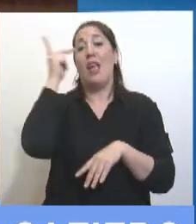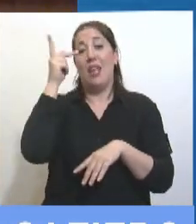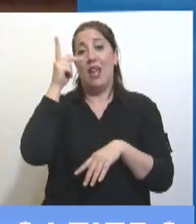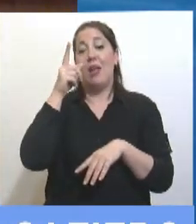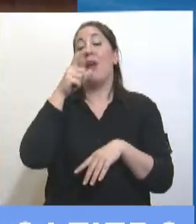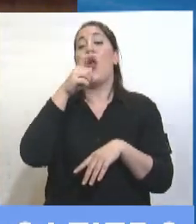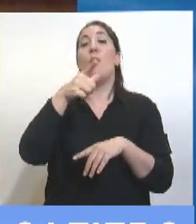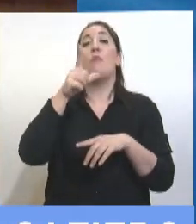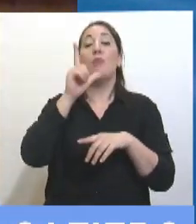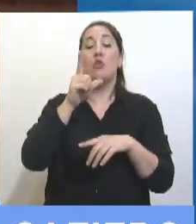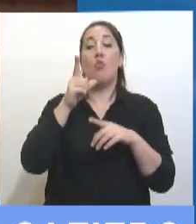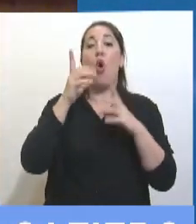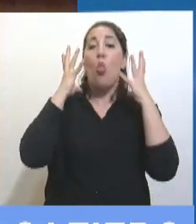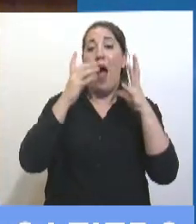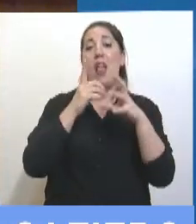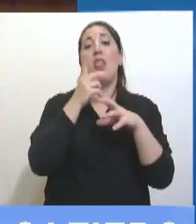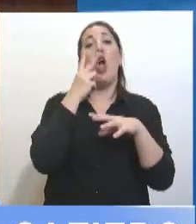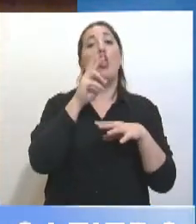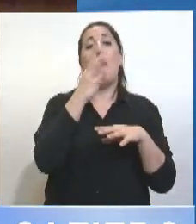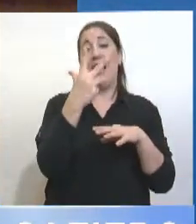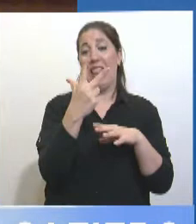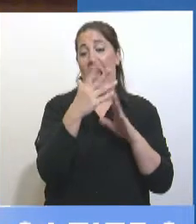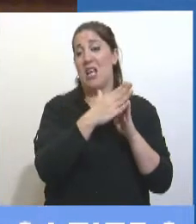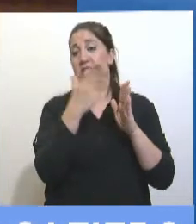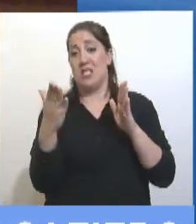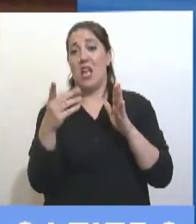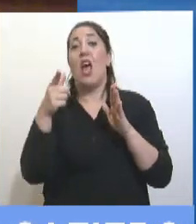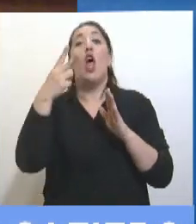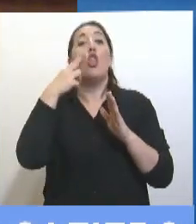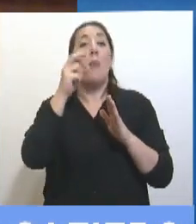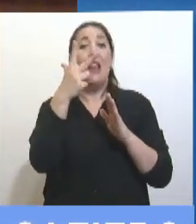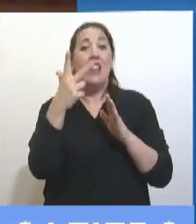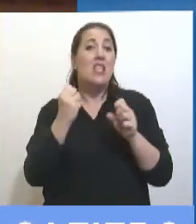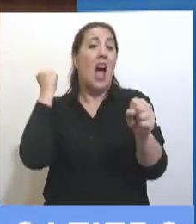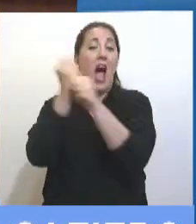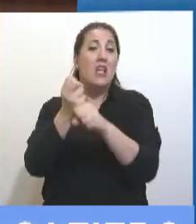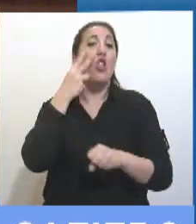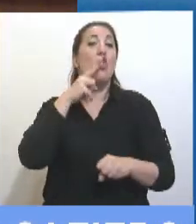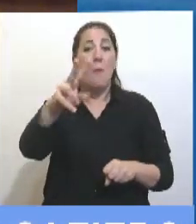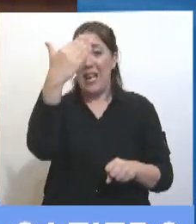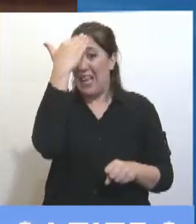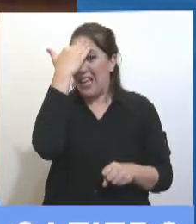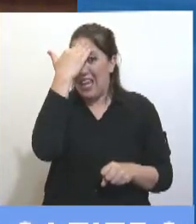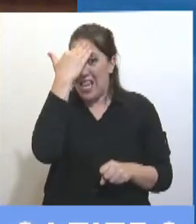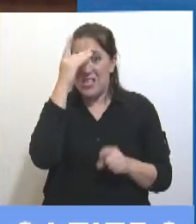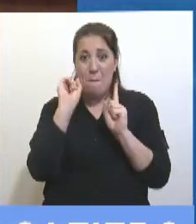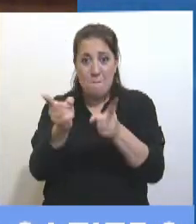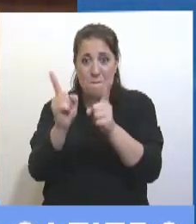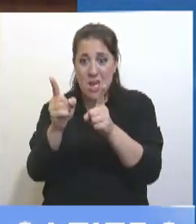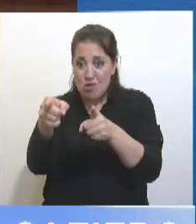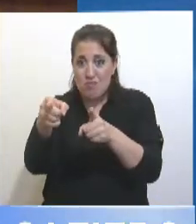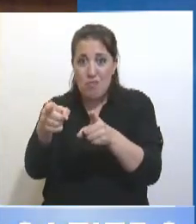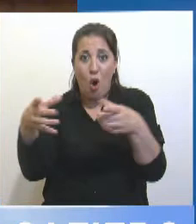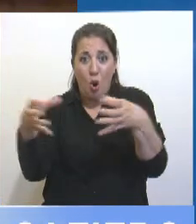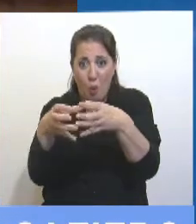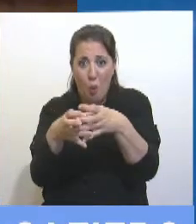fue el doctor Dualde hasta el 2003. Y del 2003 gobernaron hasta el 2015. Y son los mismos que están de vuelta ahora.